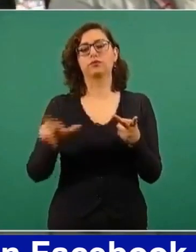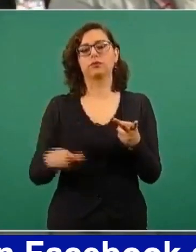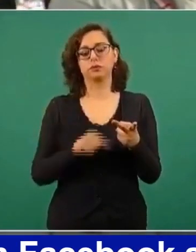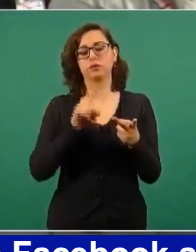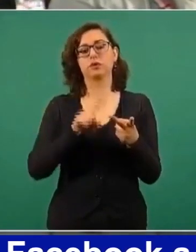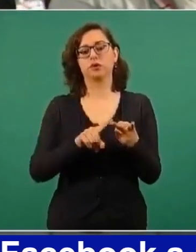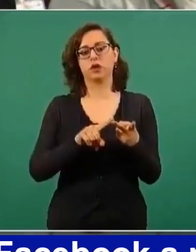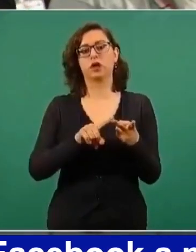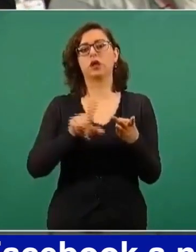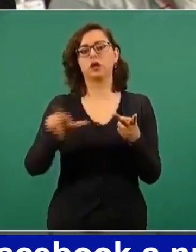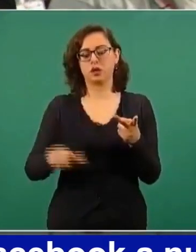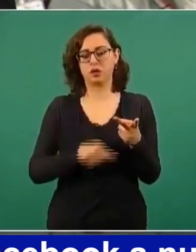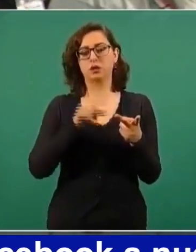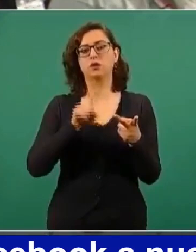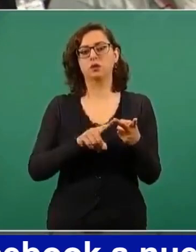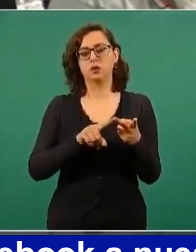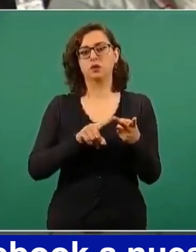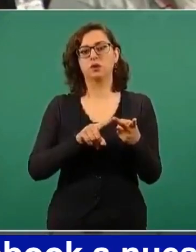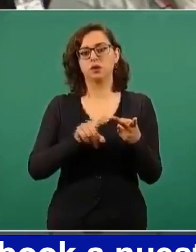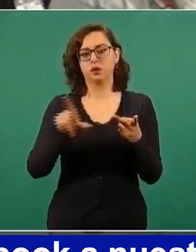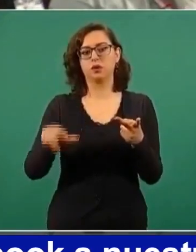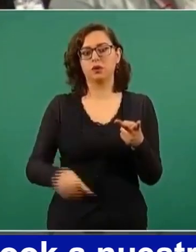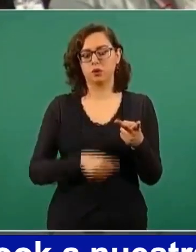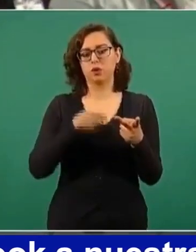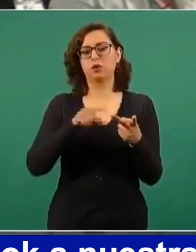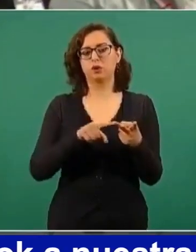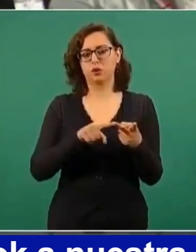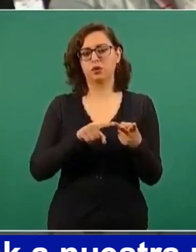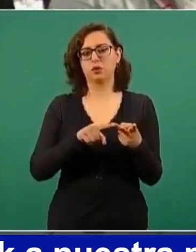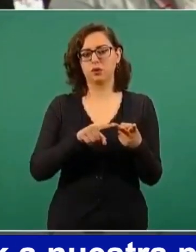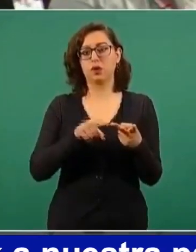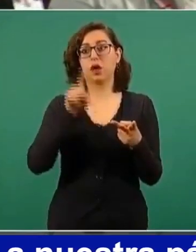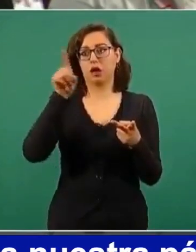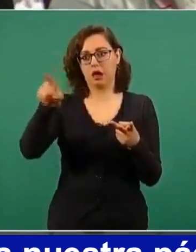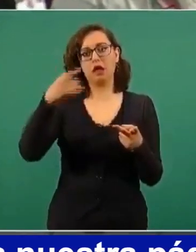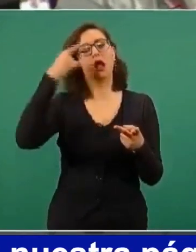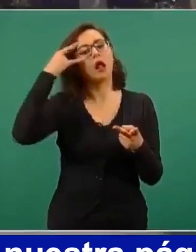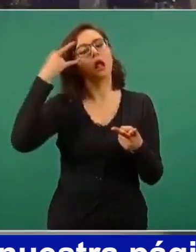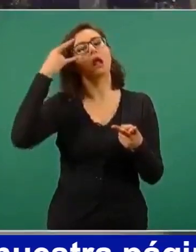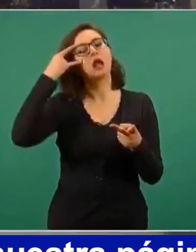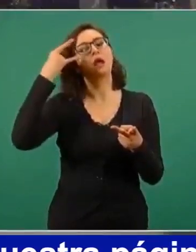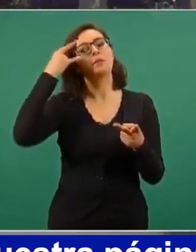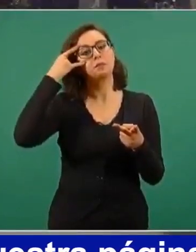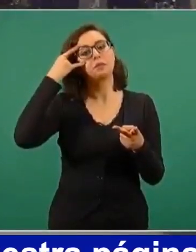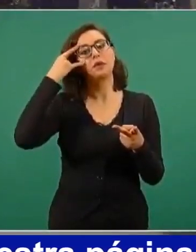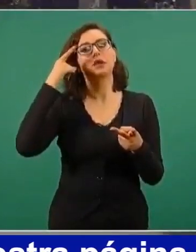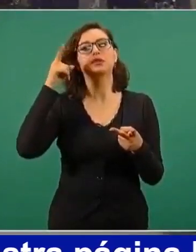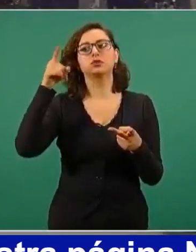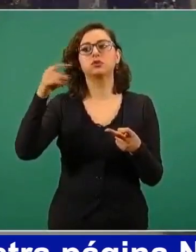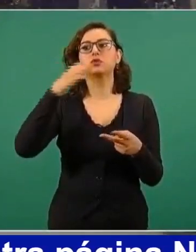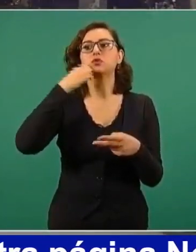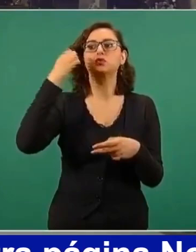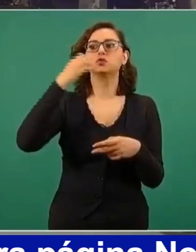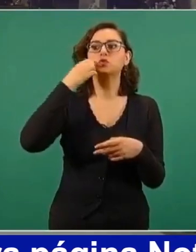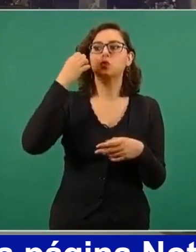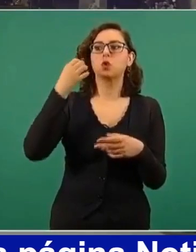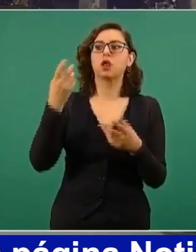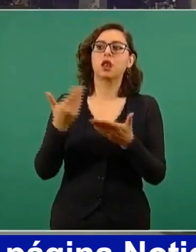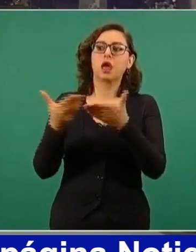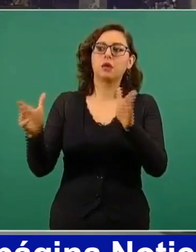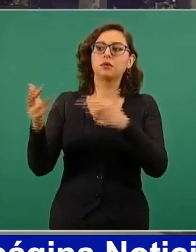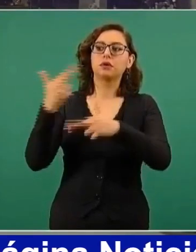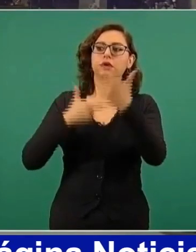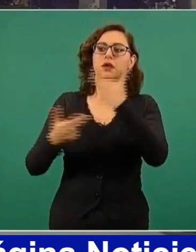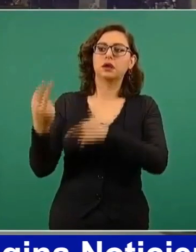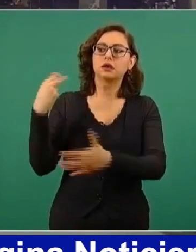fuimos a Campeche a ver cómo estaba previéndose la entrada a clases, la entrada a las